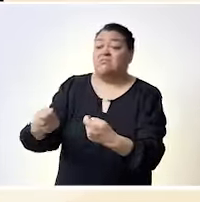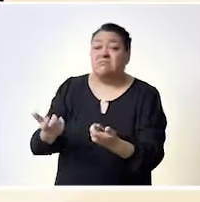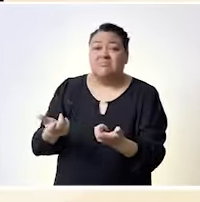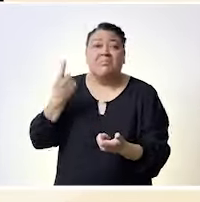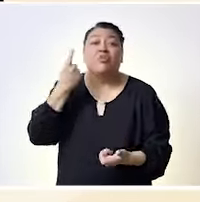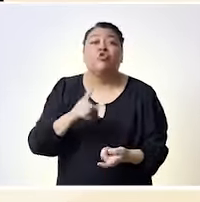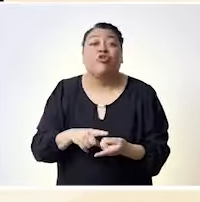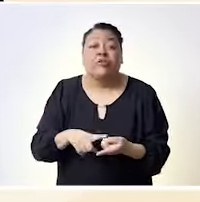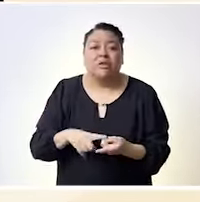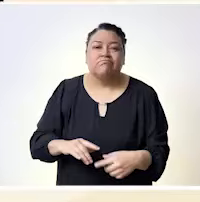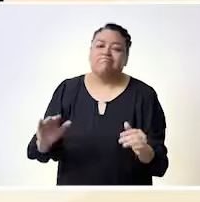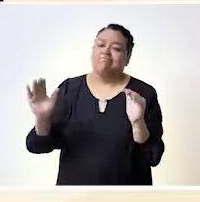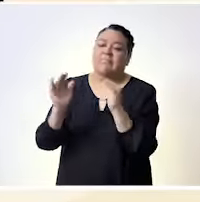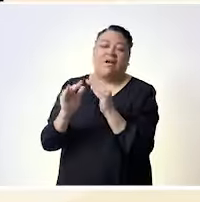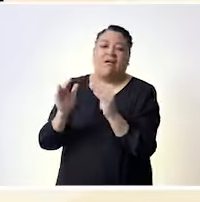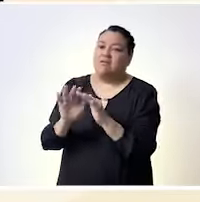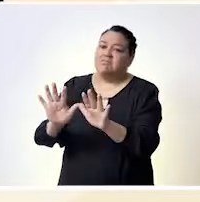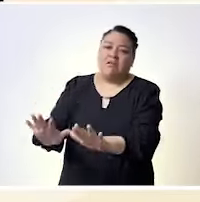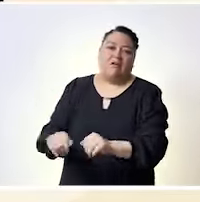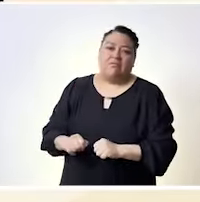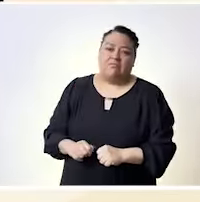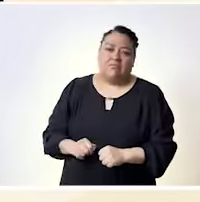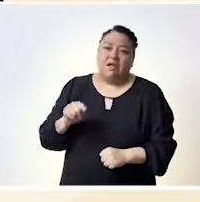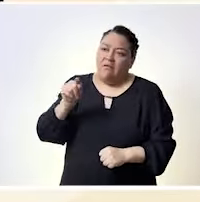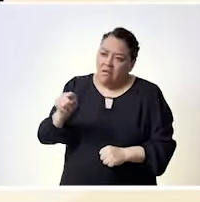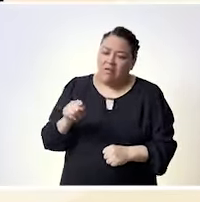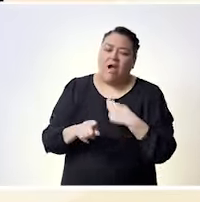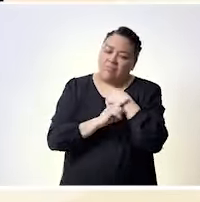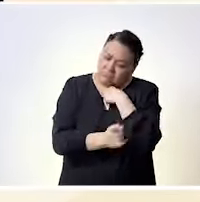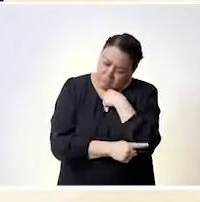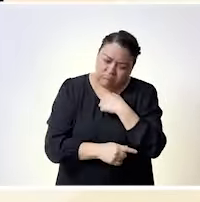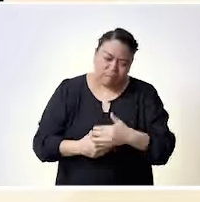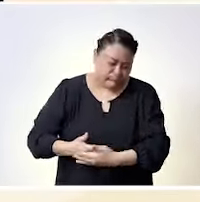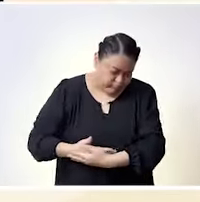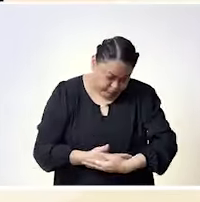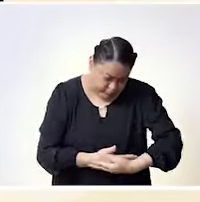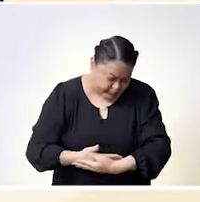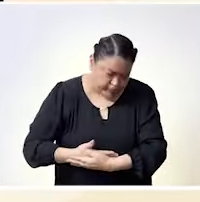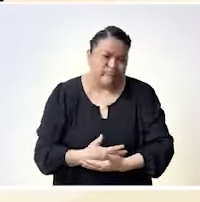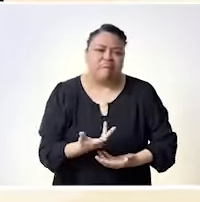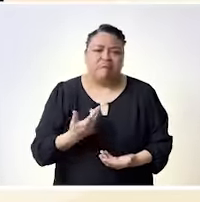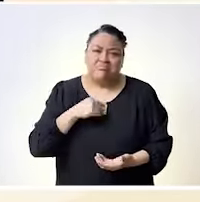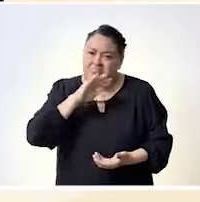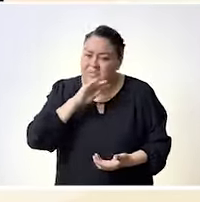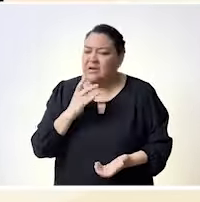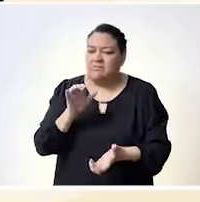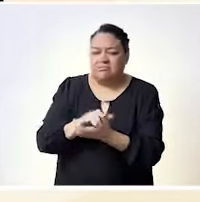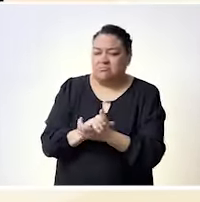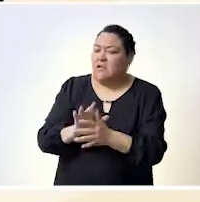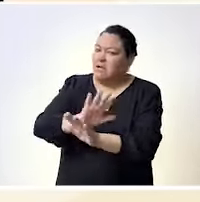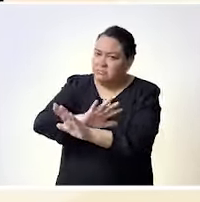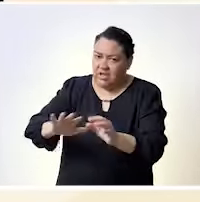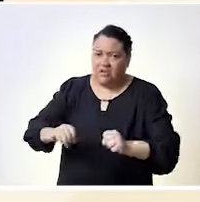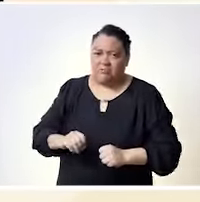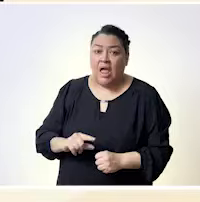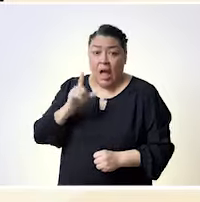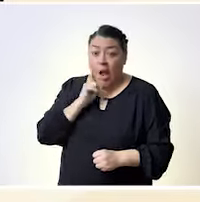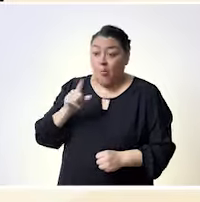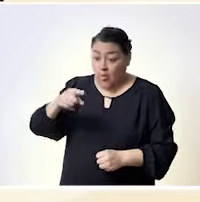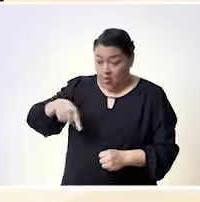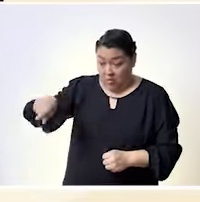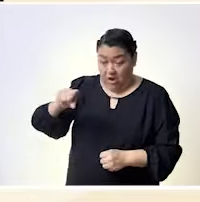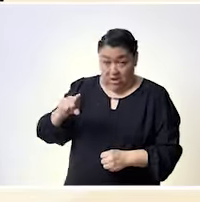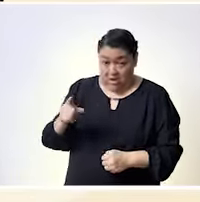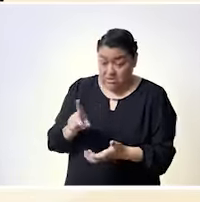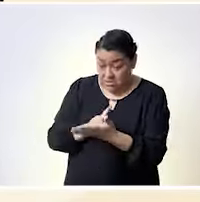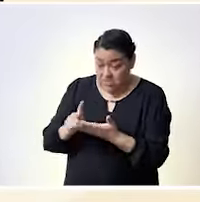No solo es ser mujer, sino soy una mujer con discapacidad, en donde si yo voy a buscar un empleo, me voy a enfrentar